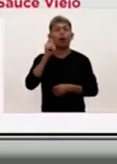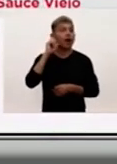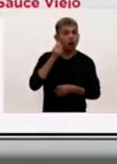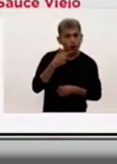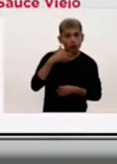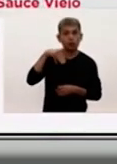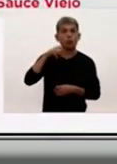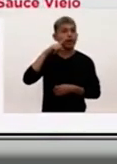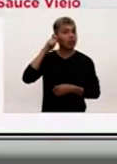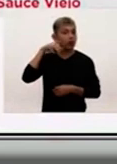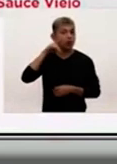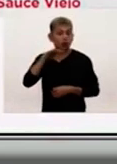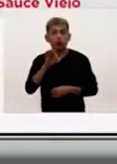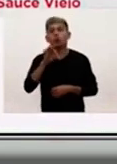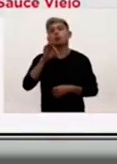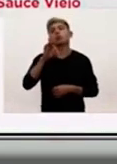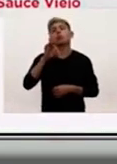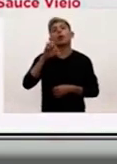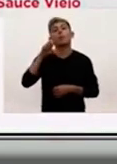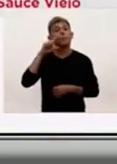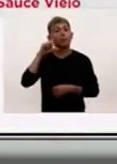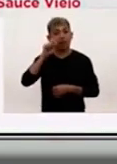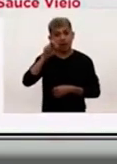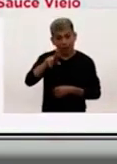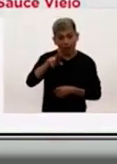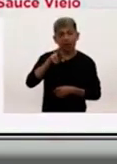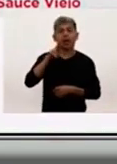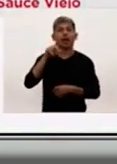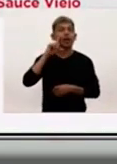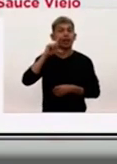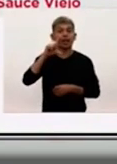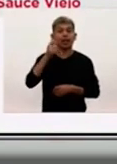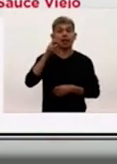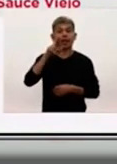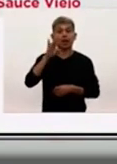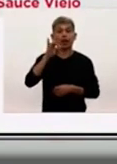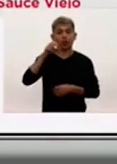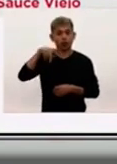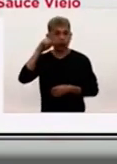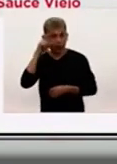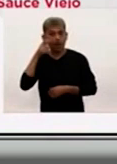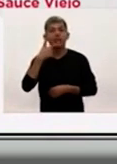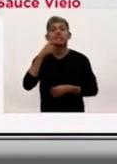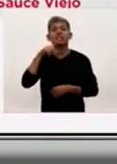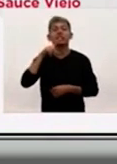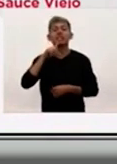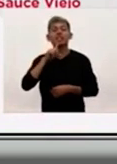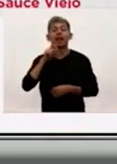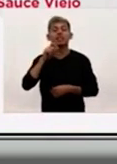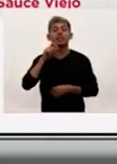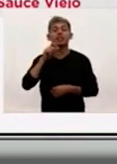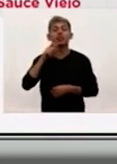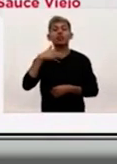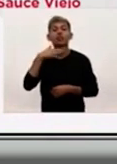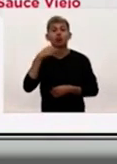Maggiolo, Moisés Ville, Pilar, Ricardone, San Cristóbal, San José del Rincón,